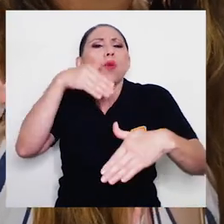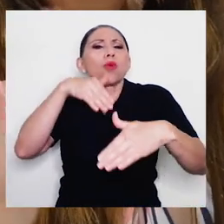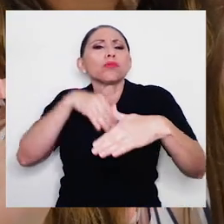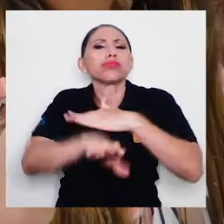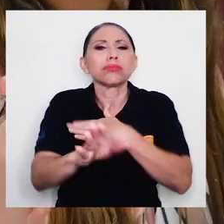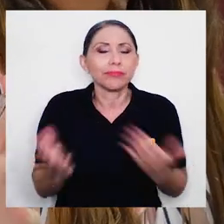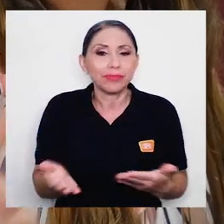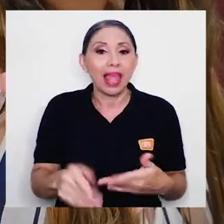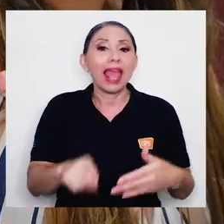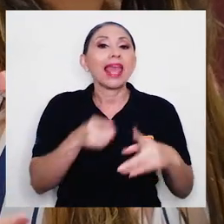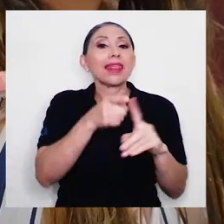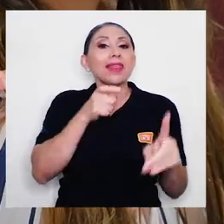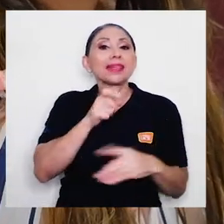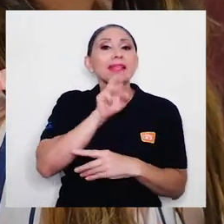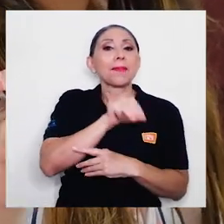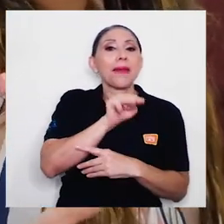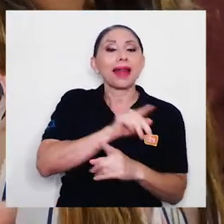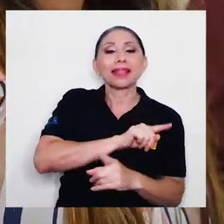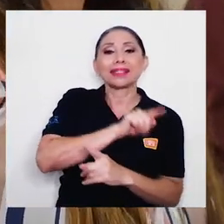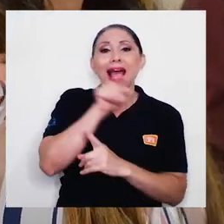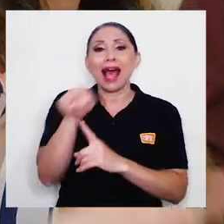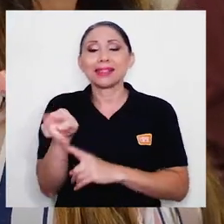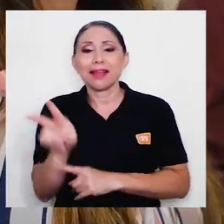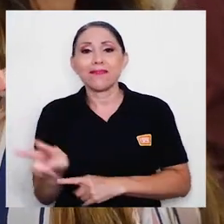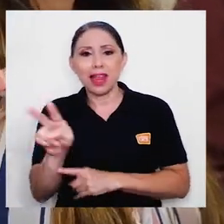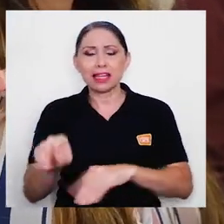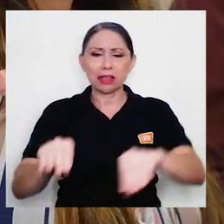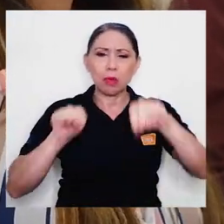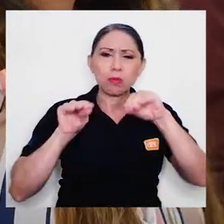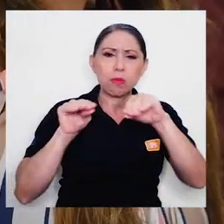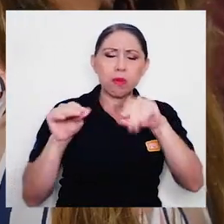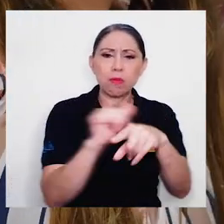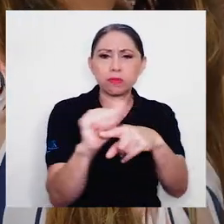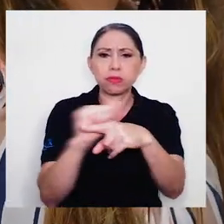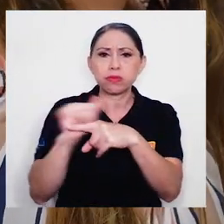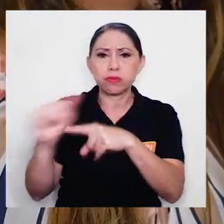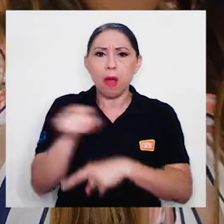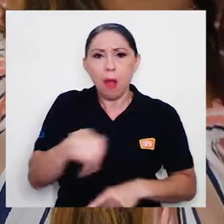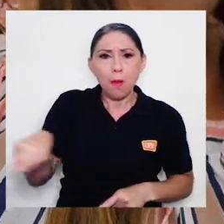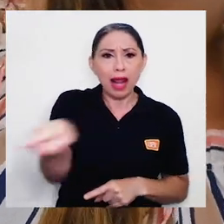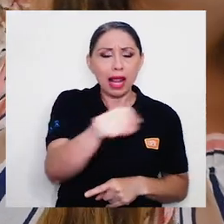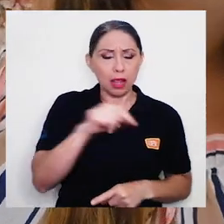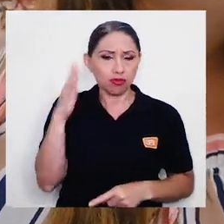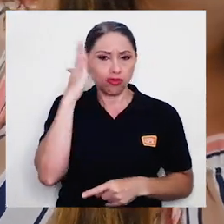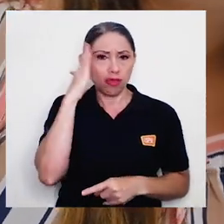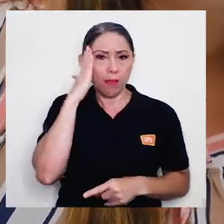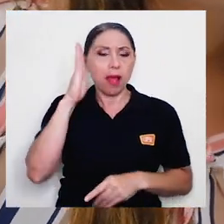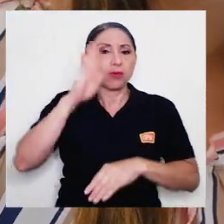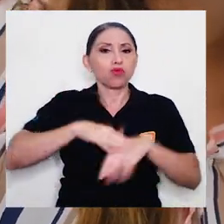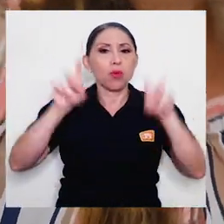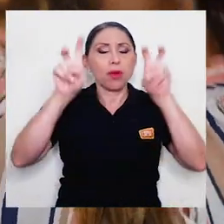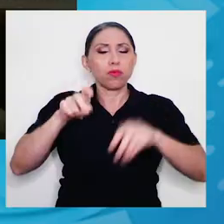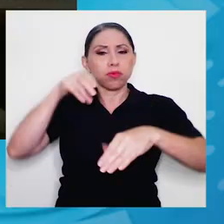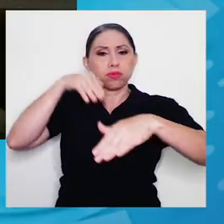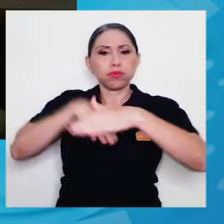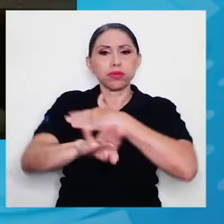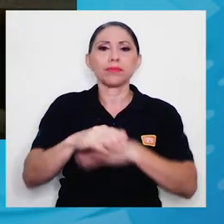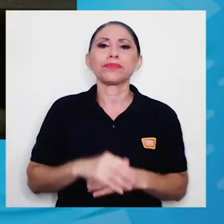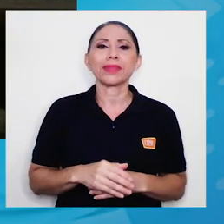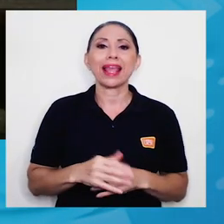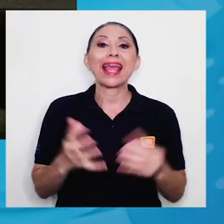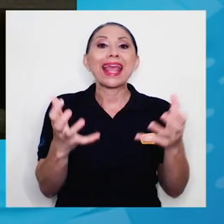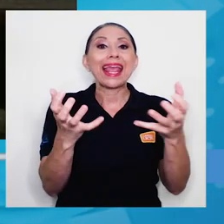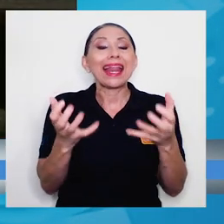martes a viernes, se capacitará a los jóvenes para que conozcan sobre la prueba de admisión. Queremos fomentar el